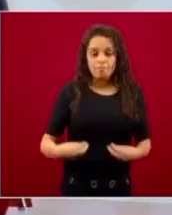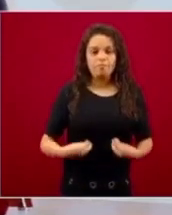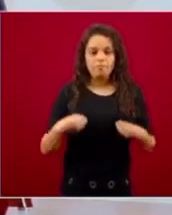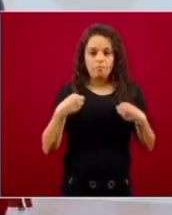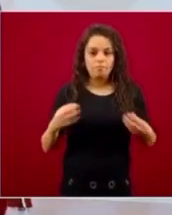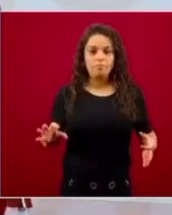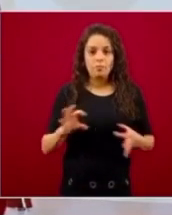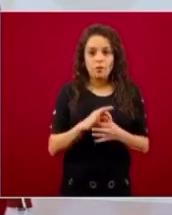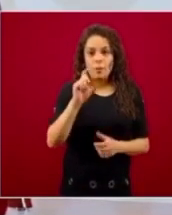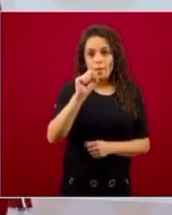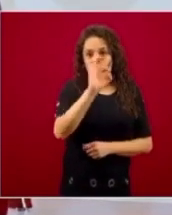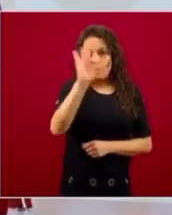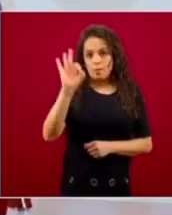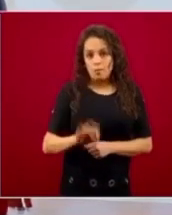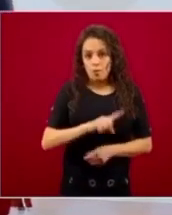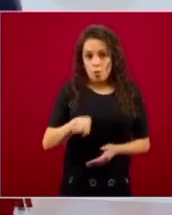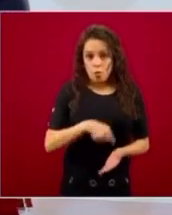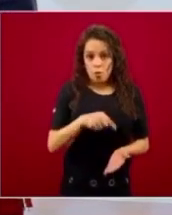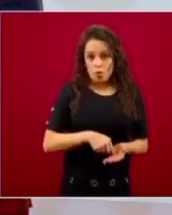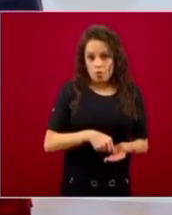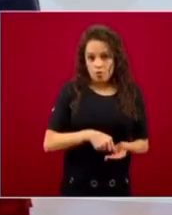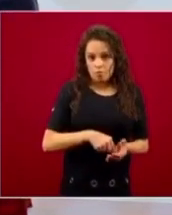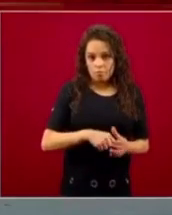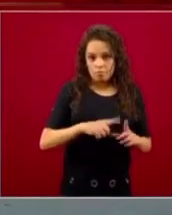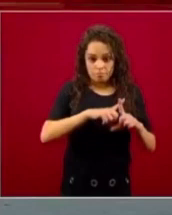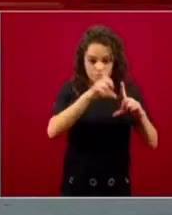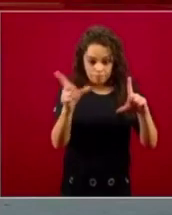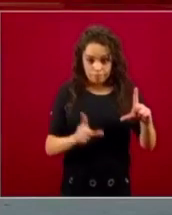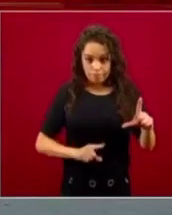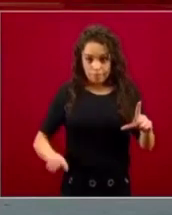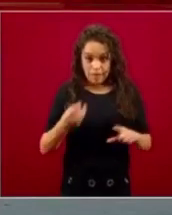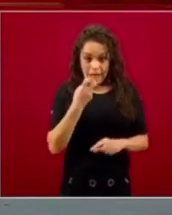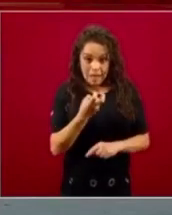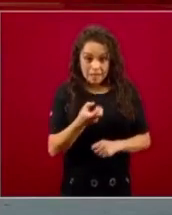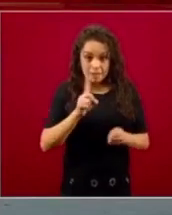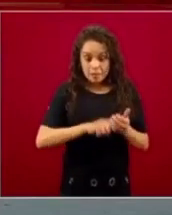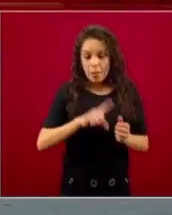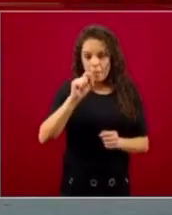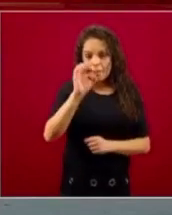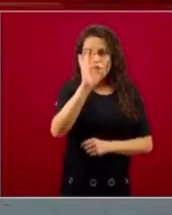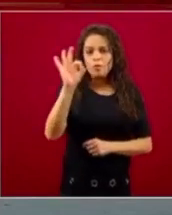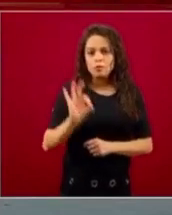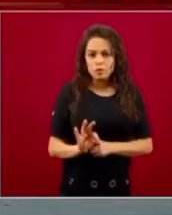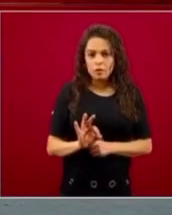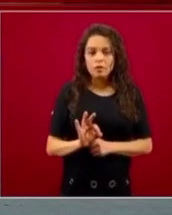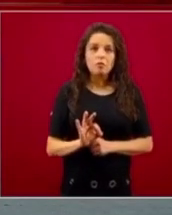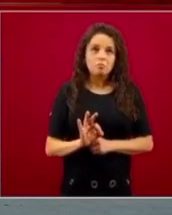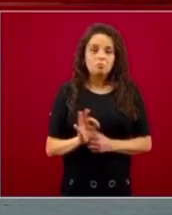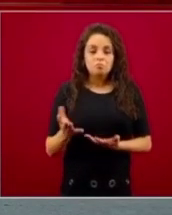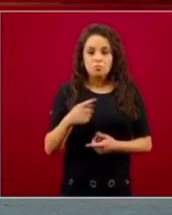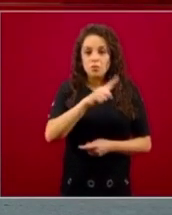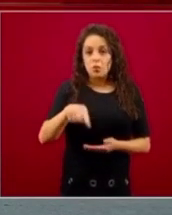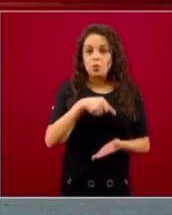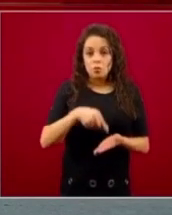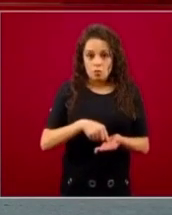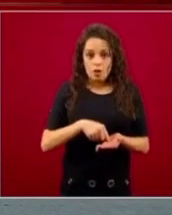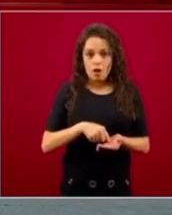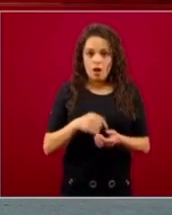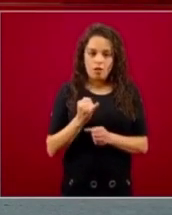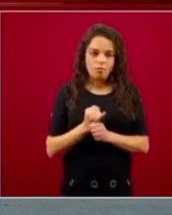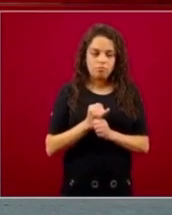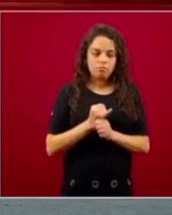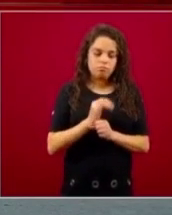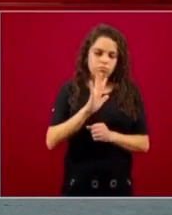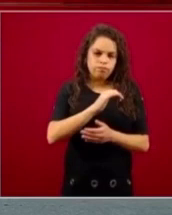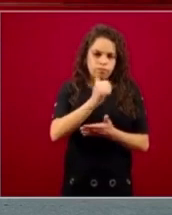por ciento del territorio, ese 20 por ciento del territorio por lo regular son ya zonas urbanas que han